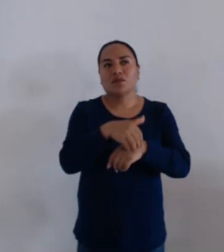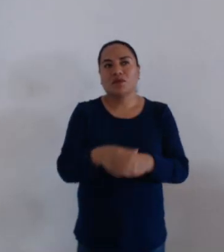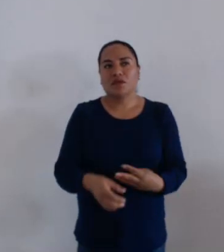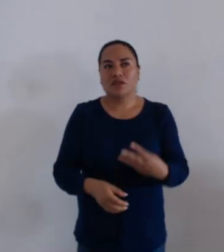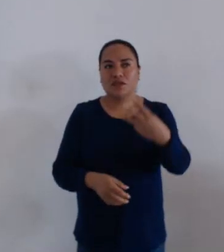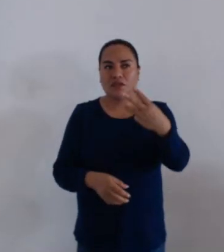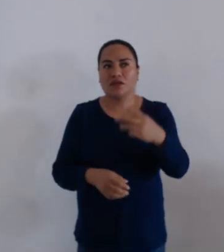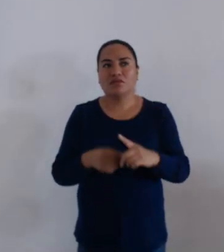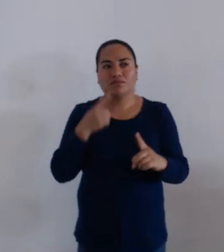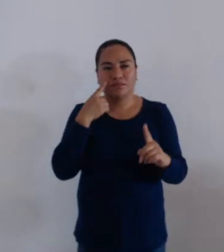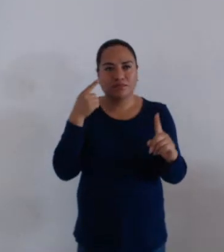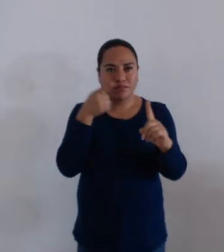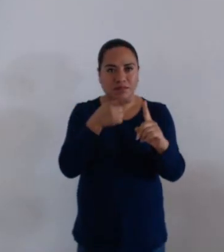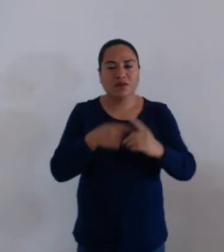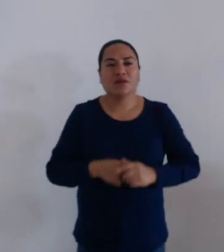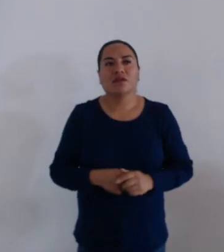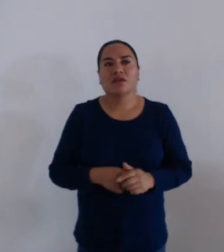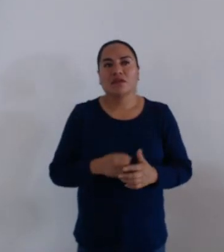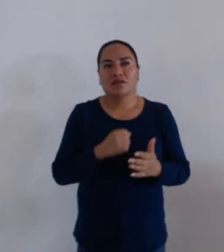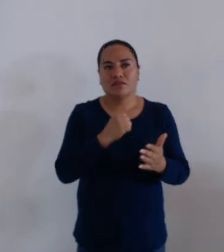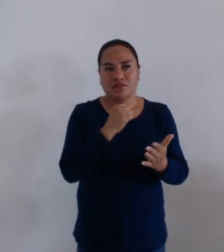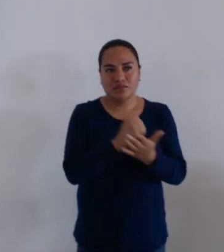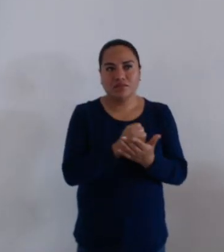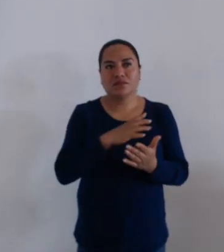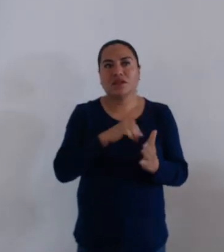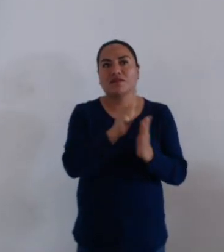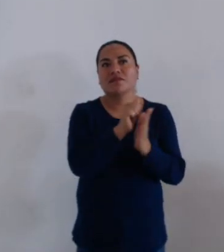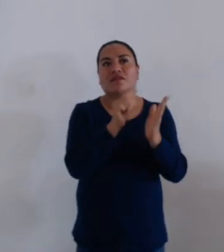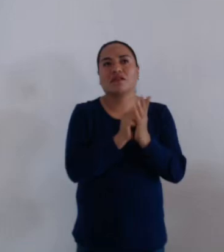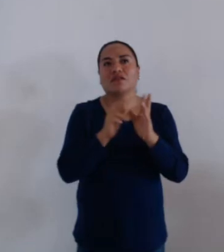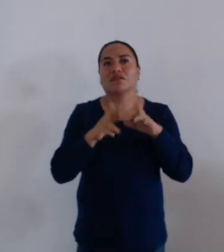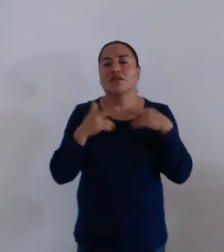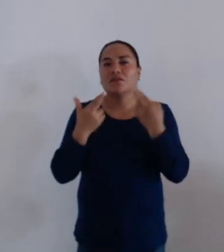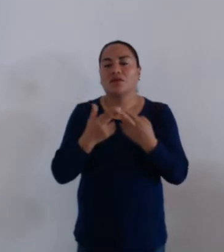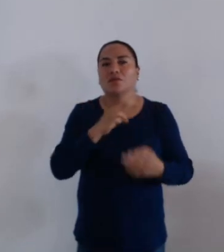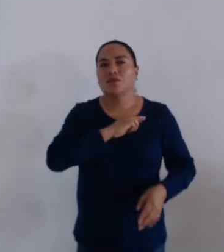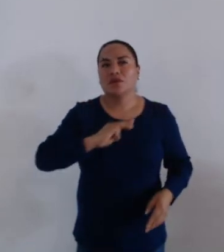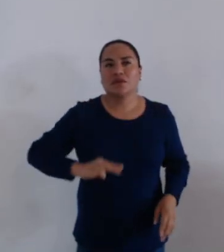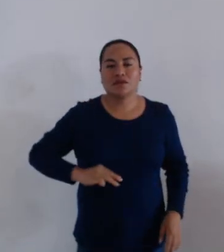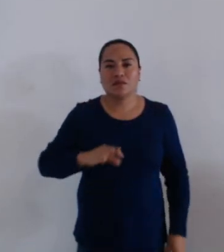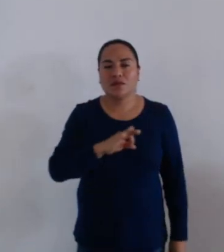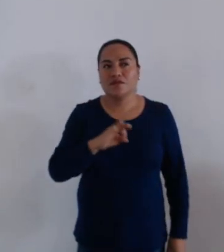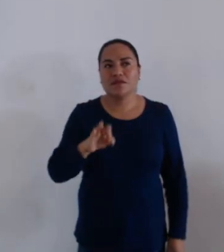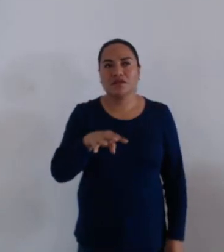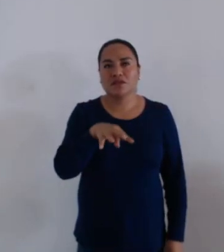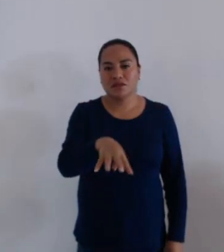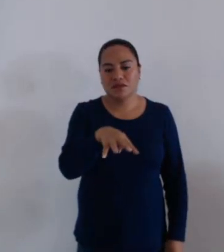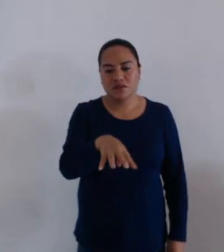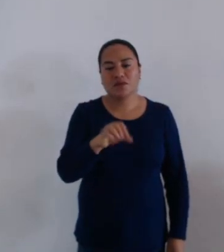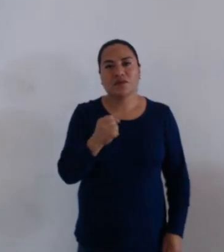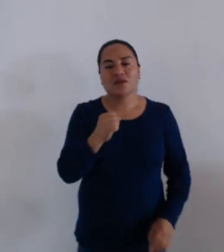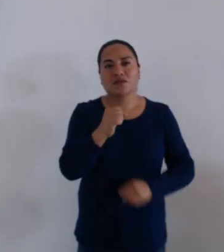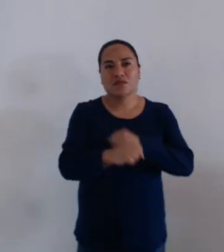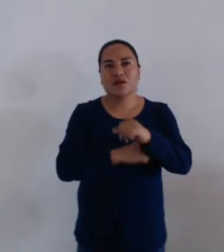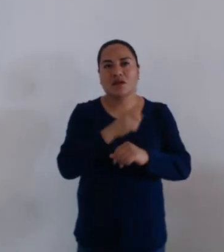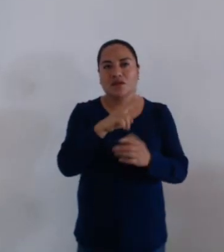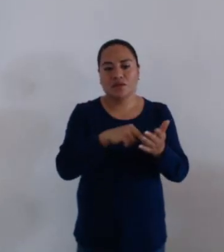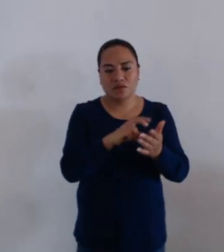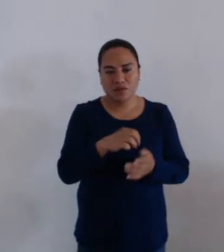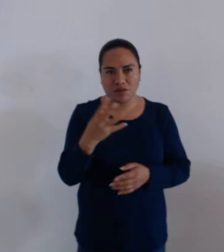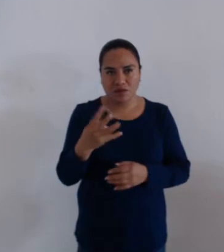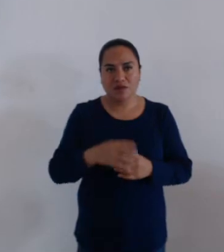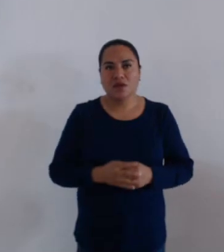del orden del día es el relativo a la aprobación del acta de la sesión ordinaria de Cabildo de fecha 19 de septiembre del año 2024